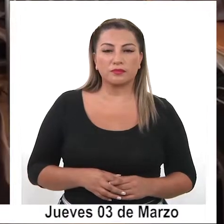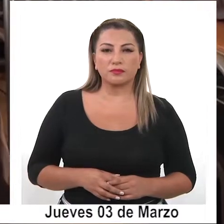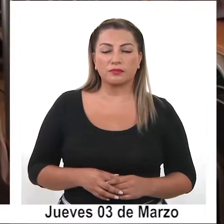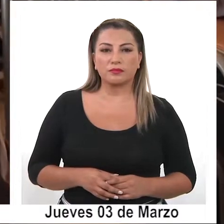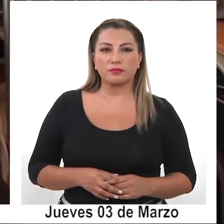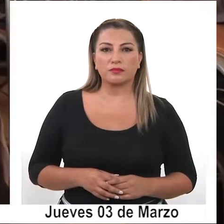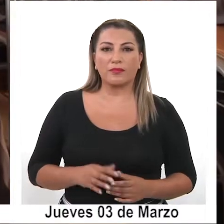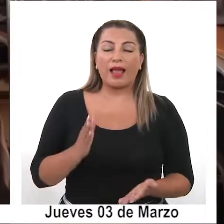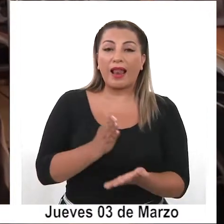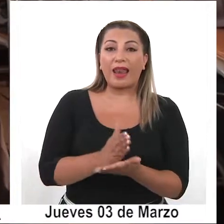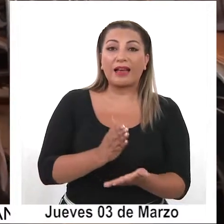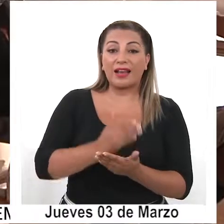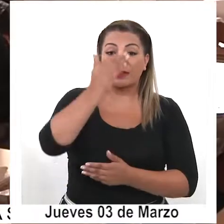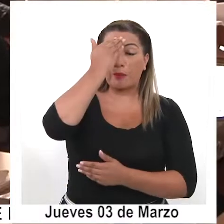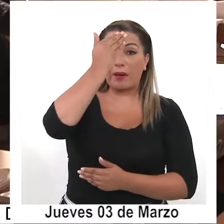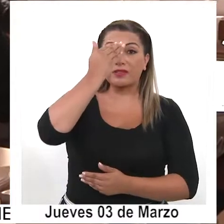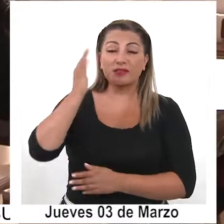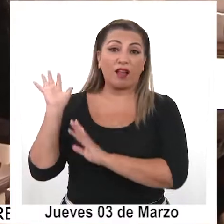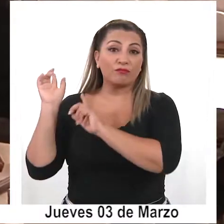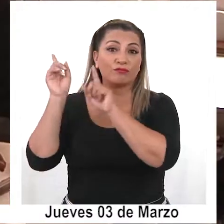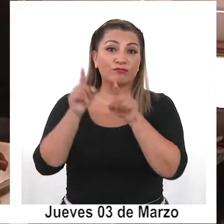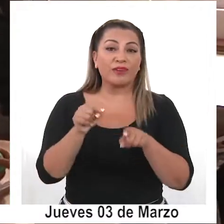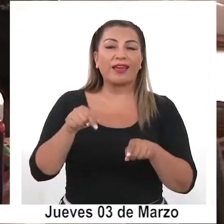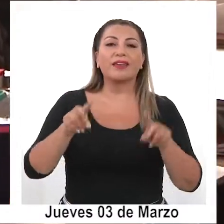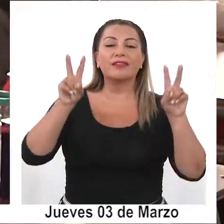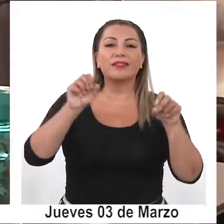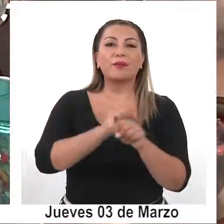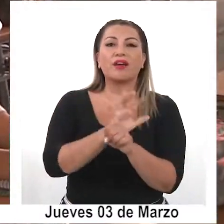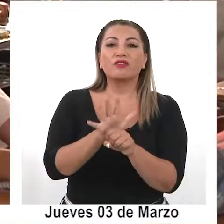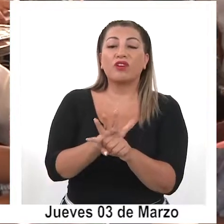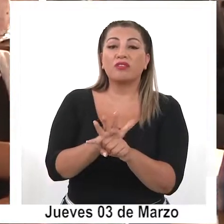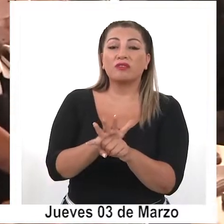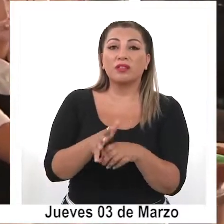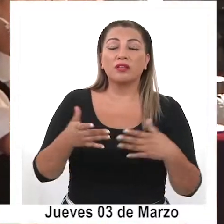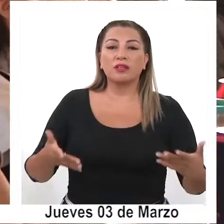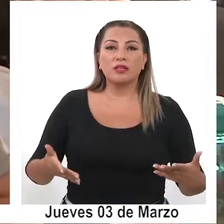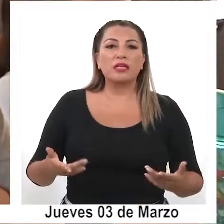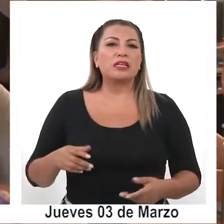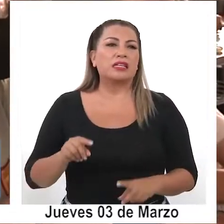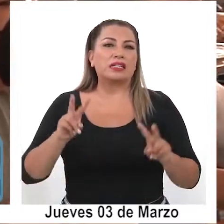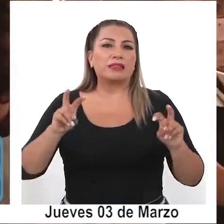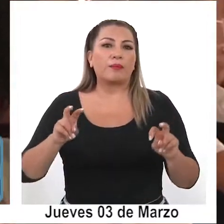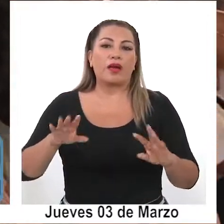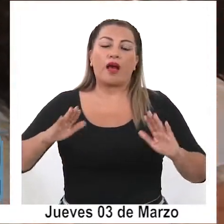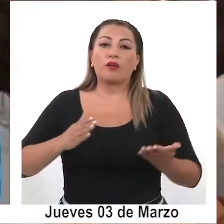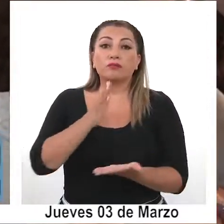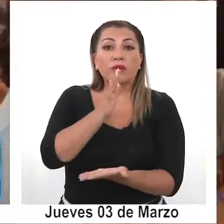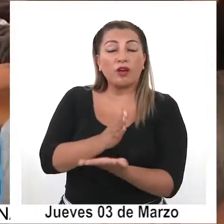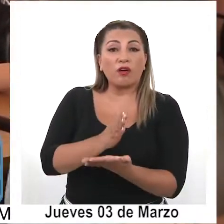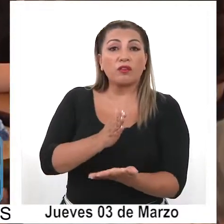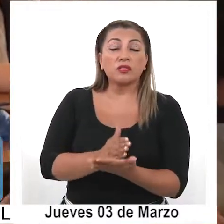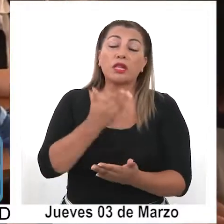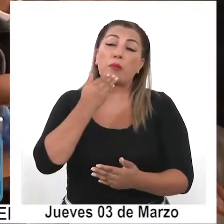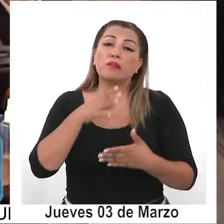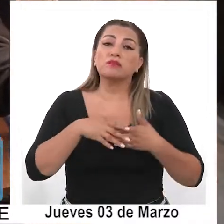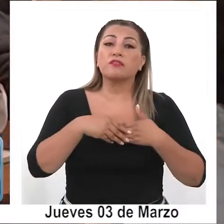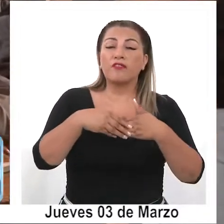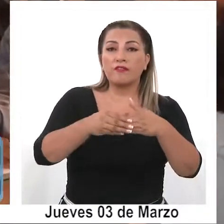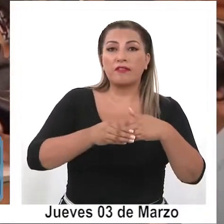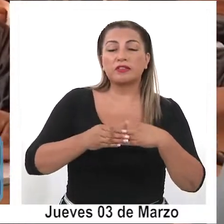Volvieron las clases presenciales durante la pandemia del COVID y pese al carácter obligatorio pero flexible,